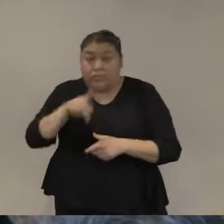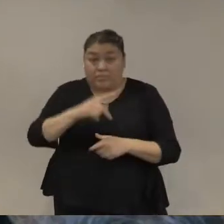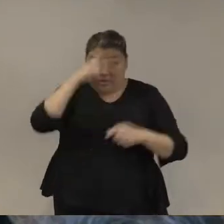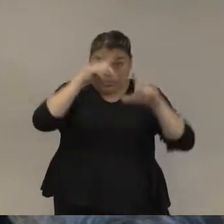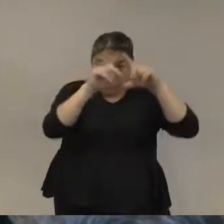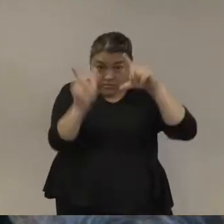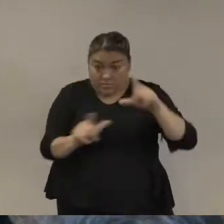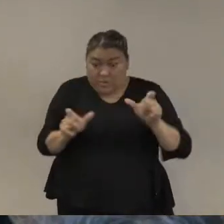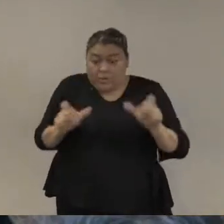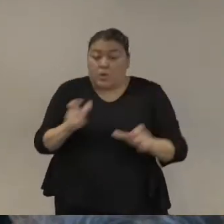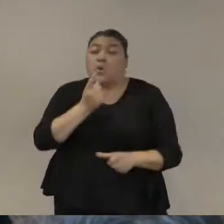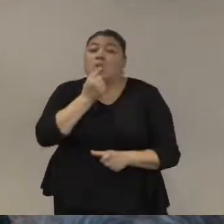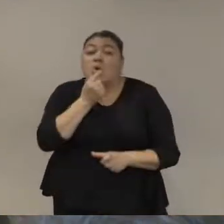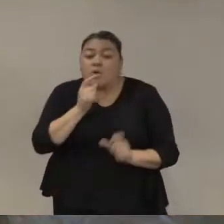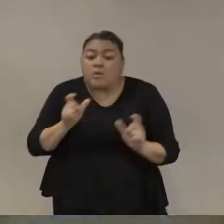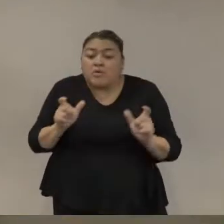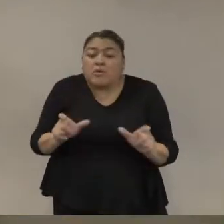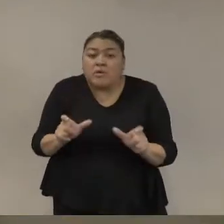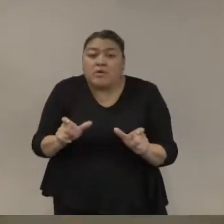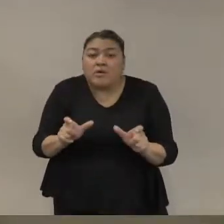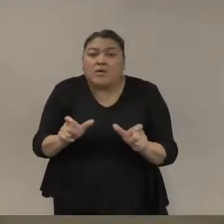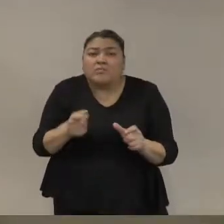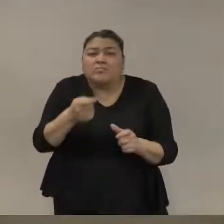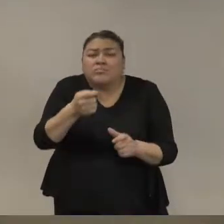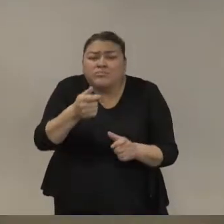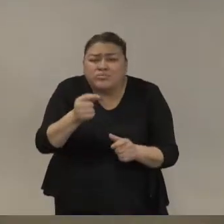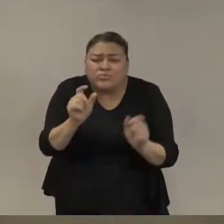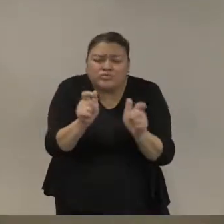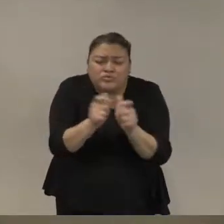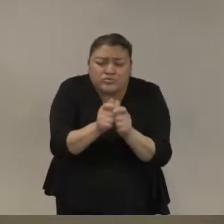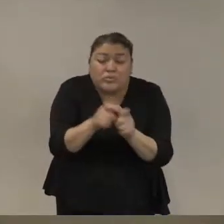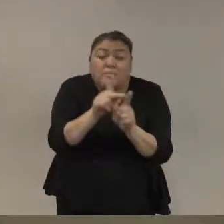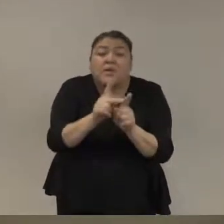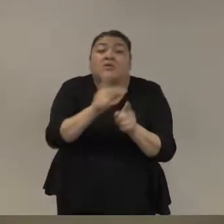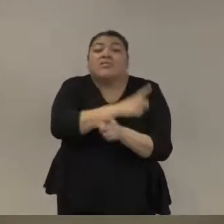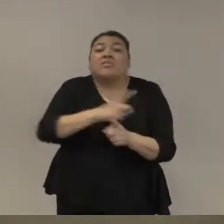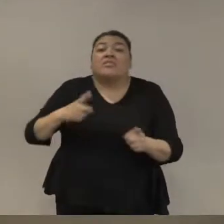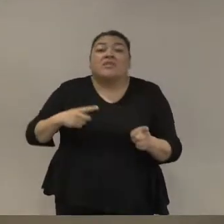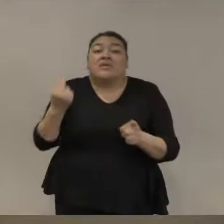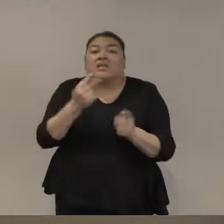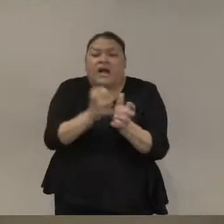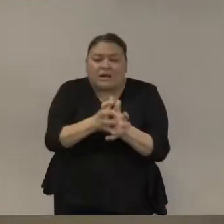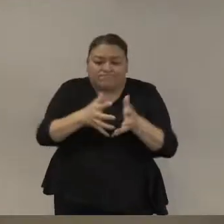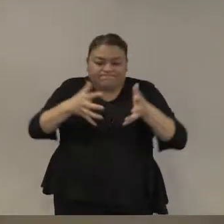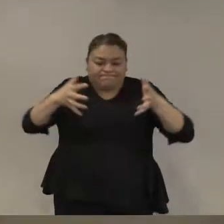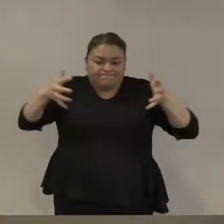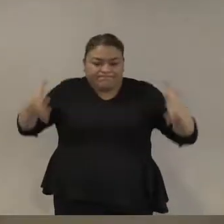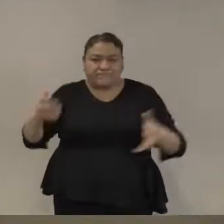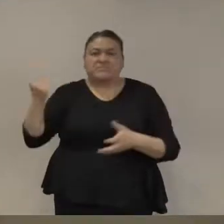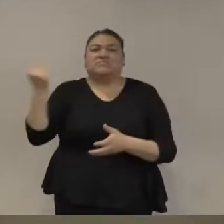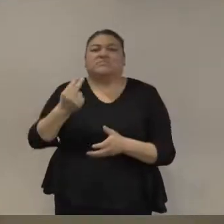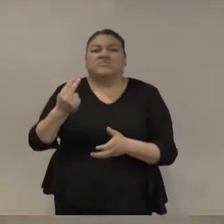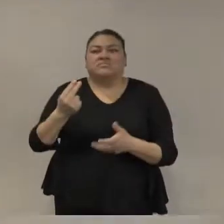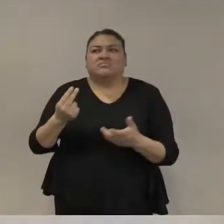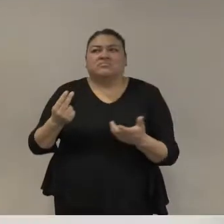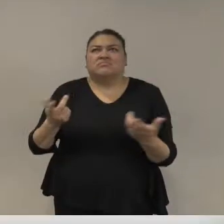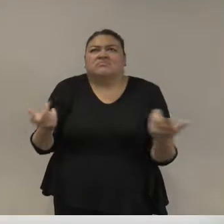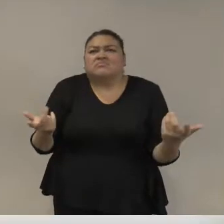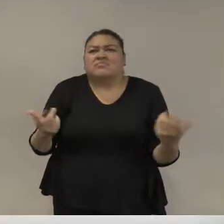cumplirá es solo un pedazo de un rompecabezas mucho mayor entonces ¿qué es que se debe hacer?